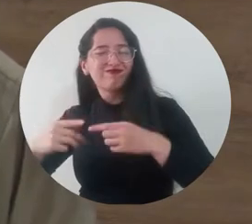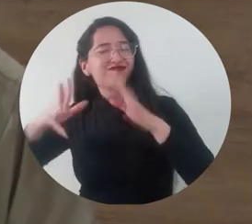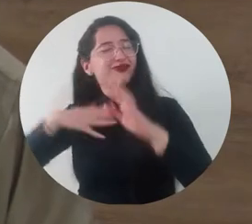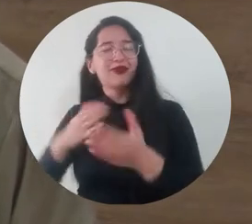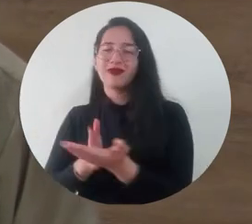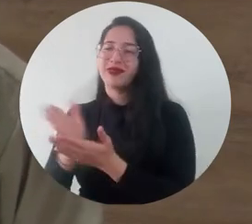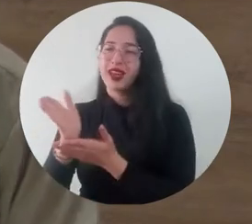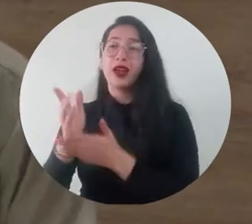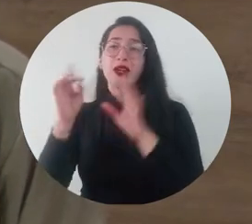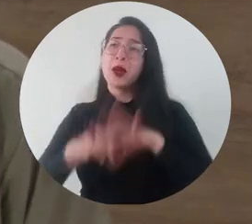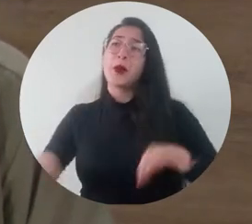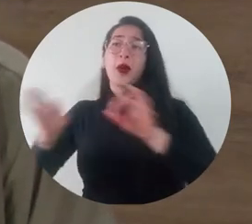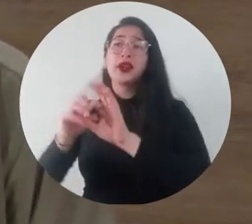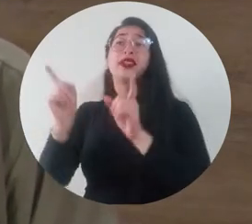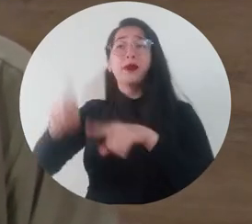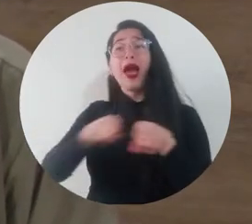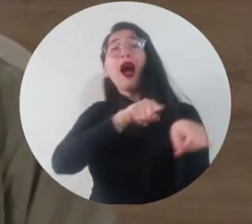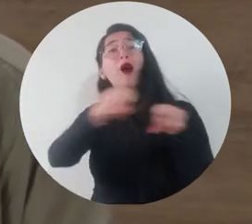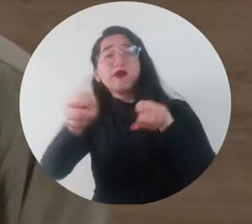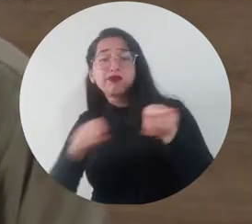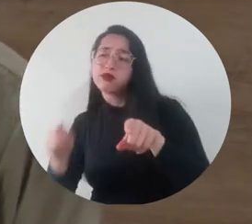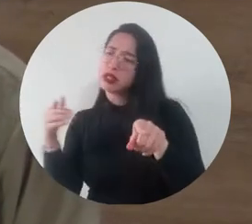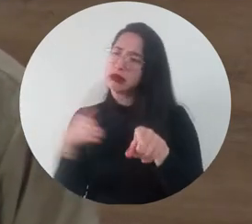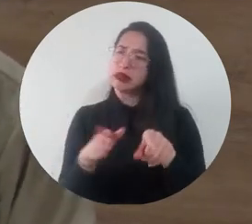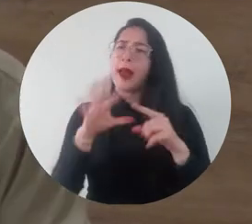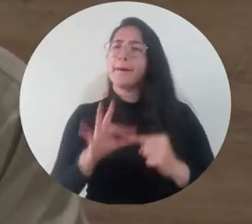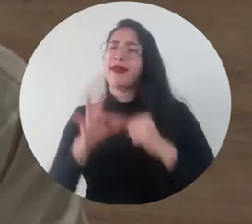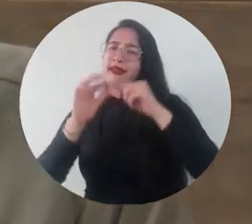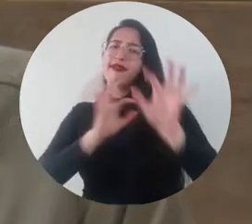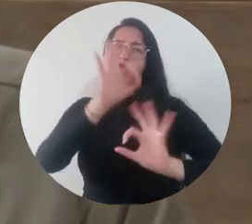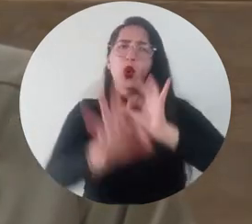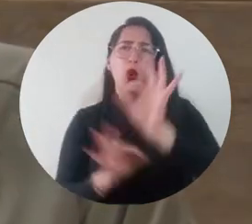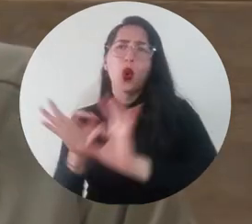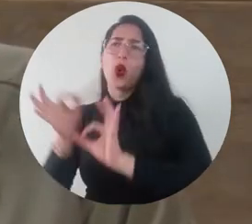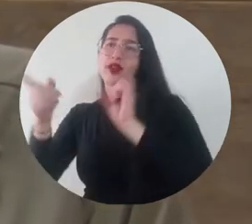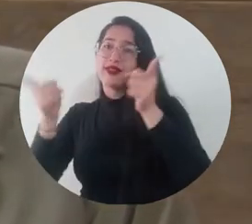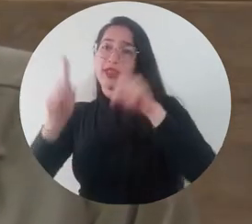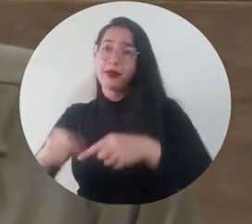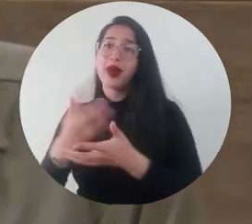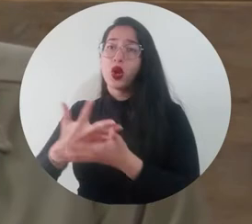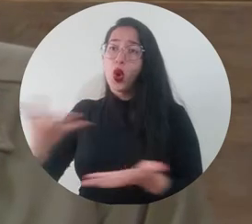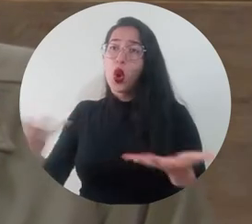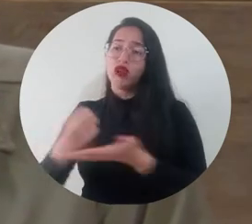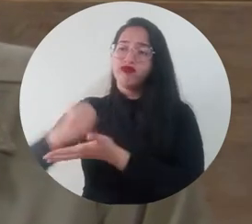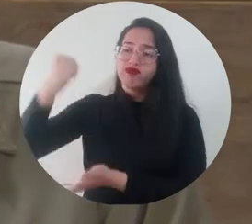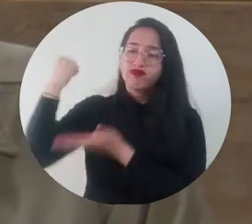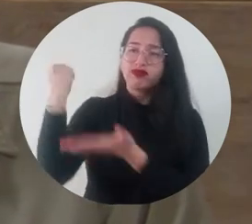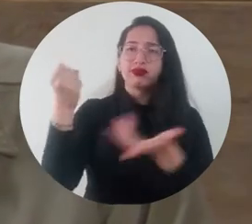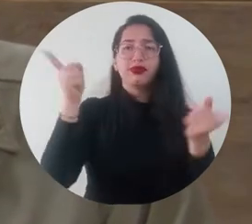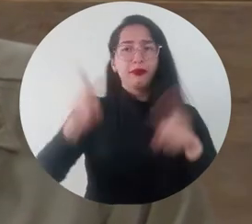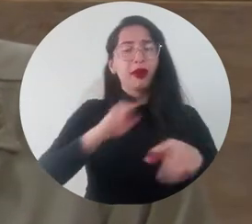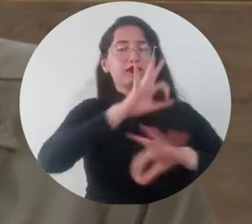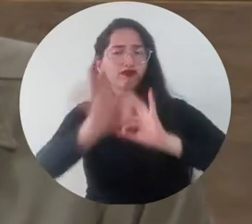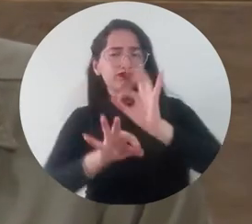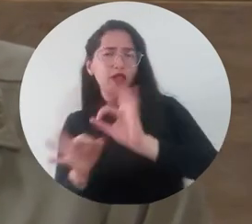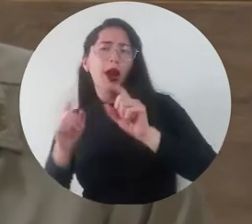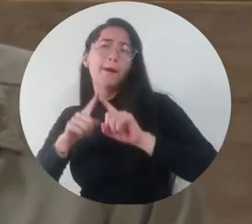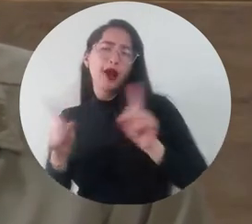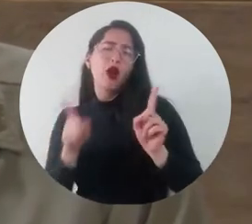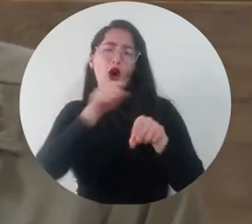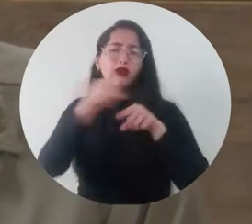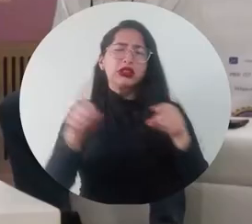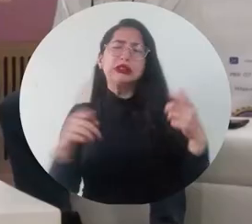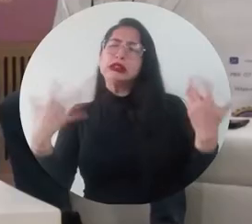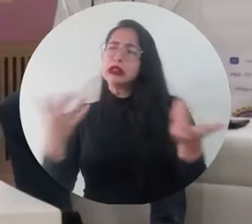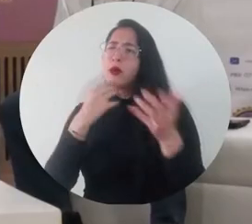ecosistemas y todos los recursos pesqueros que se pueda hacer un uso, proteger algunas especies, proteger los recursos pero también hacer